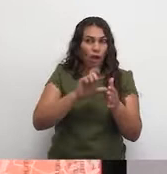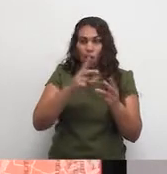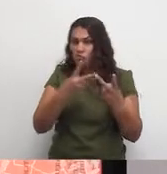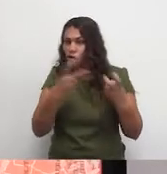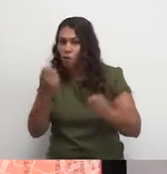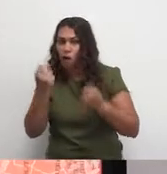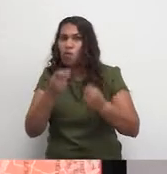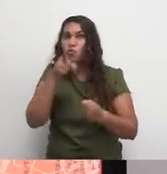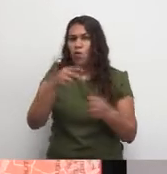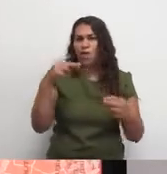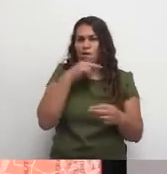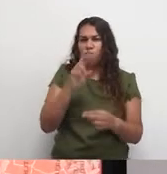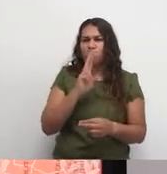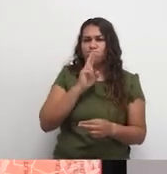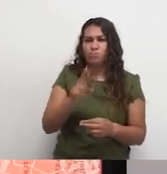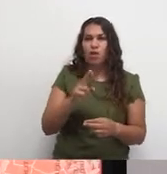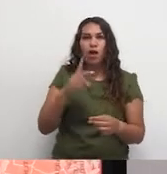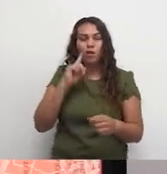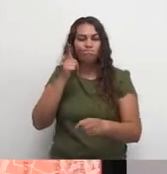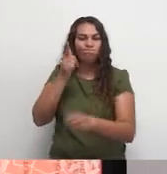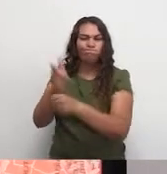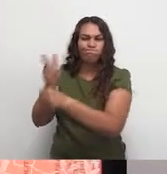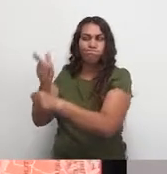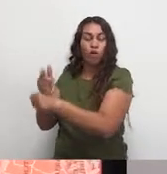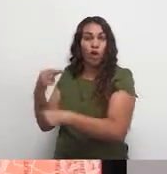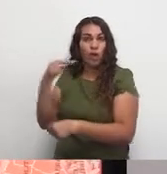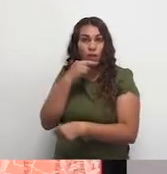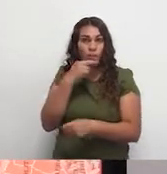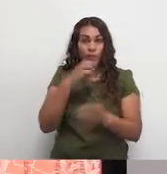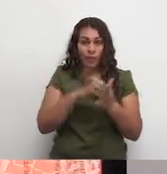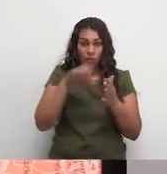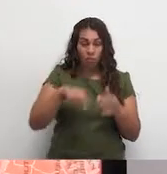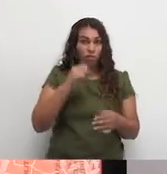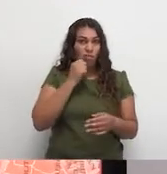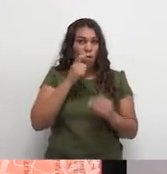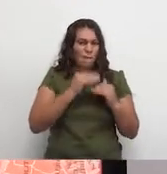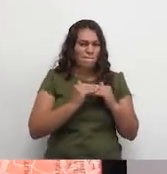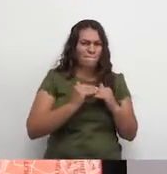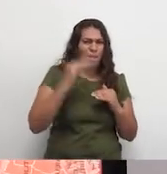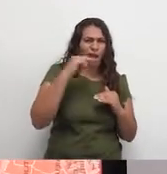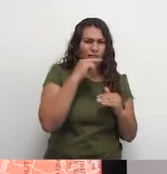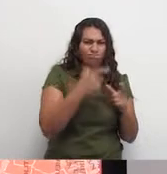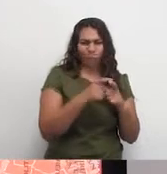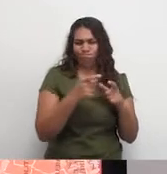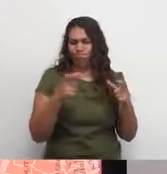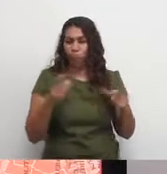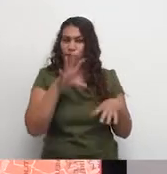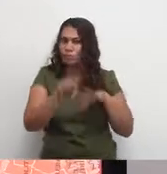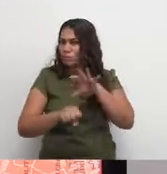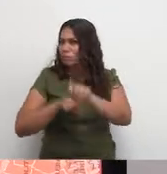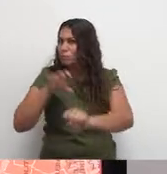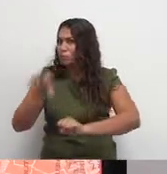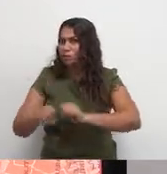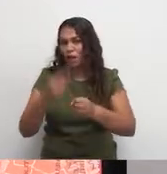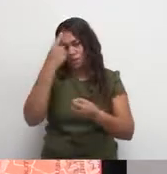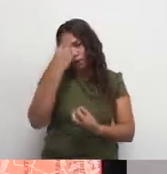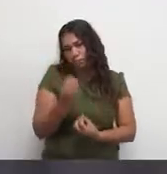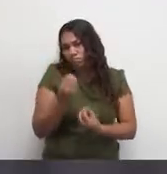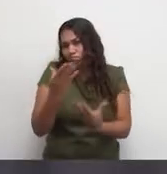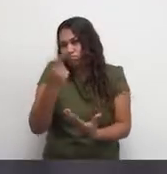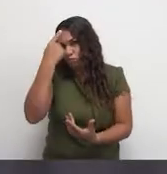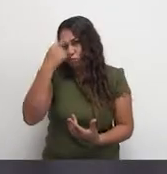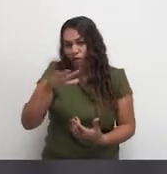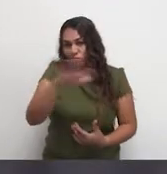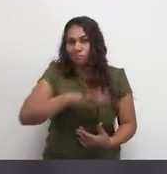muy importante. Hoy en día Tlajomulco está recuperando más vehículos que los que se roban. Como tal, estamos aportando a la ciudad.